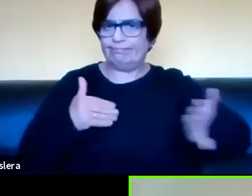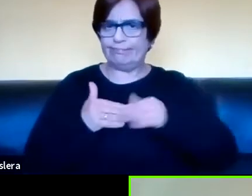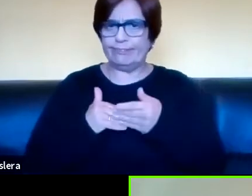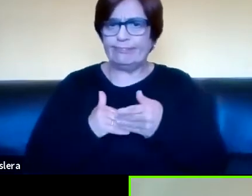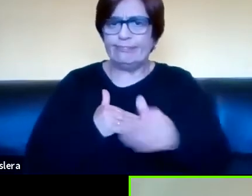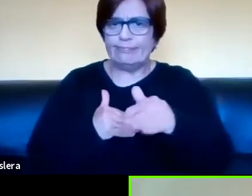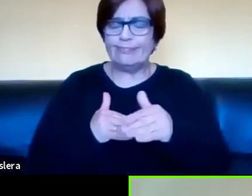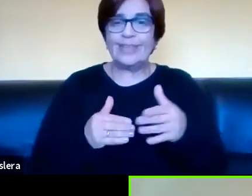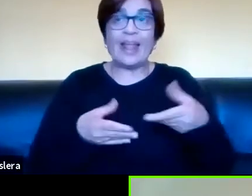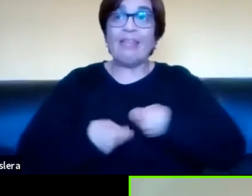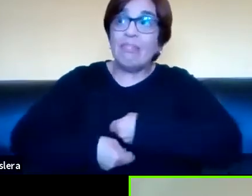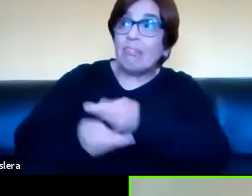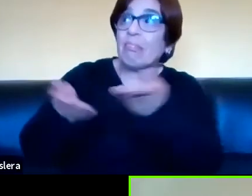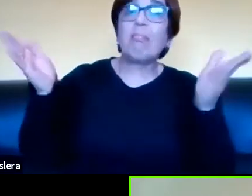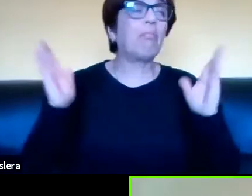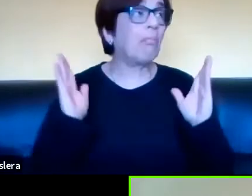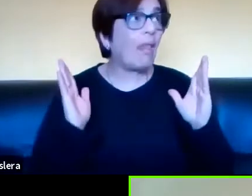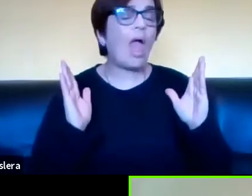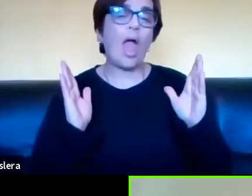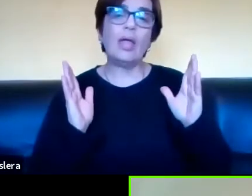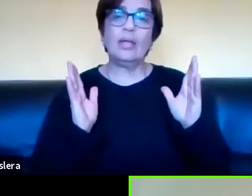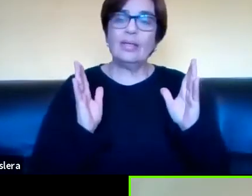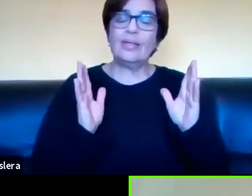y disponibilizarlo para poder ser,